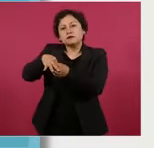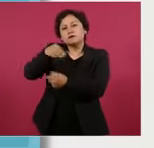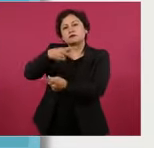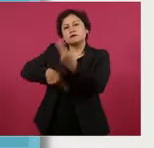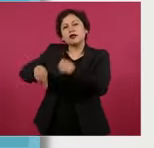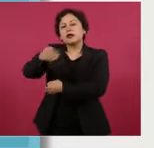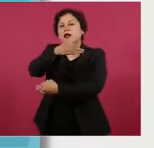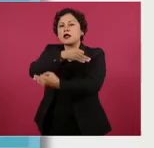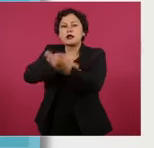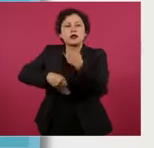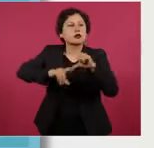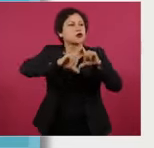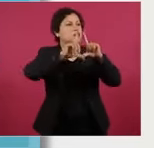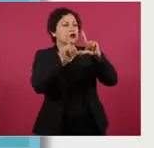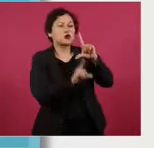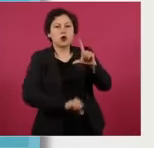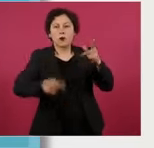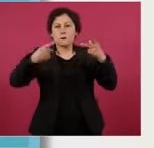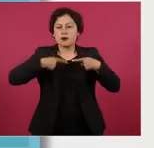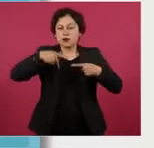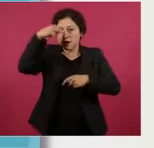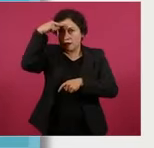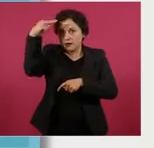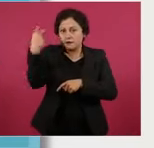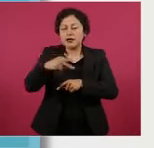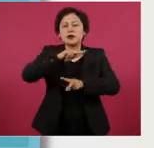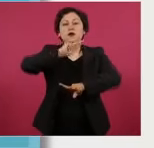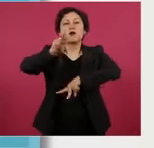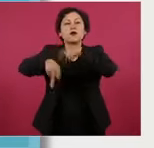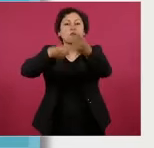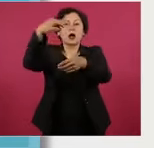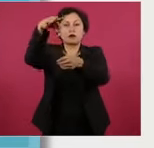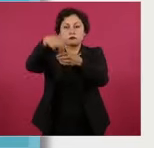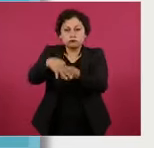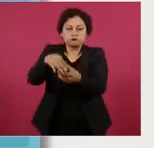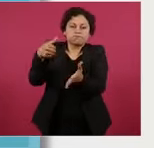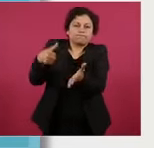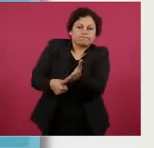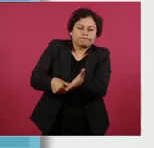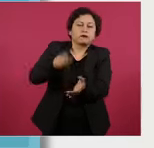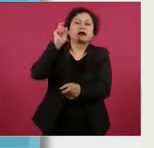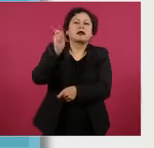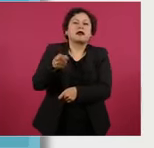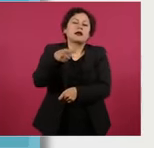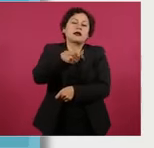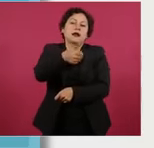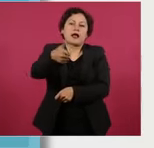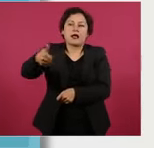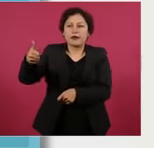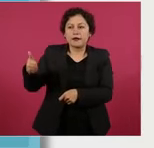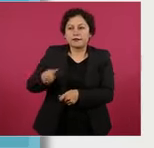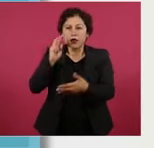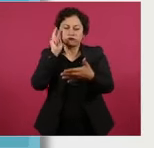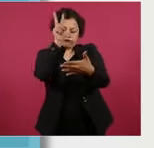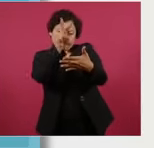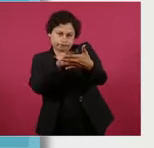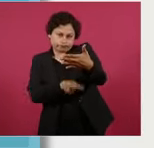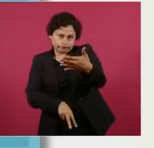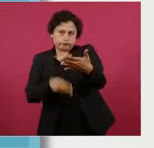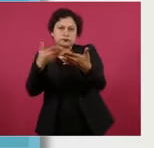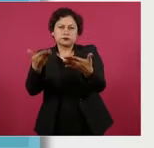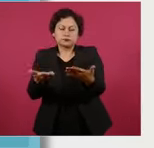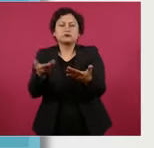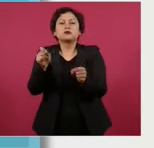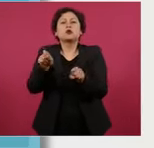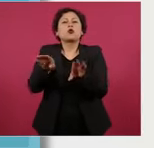las urnas y vamos a votar por los jueces, los magistrados y los ministros. ¿Y cómo establece la propuesta